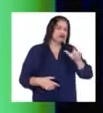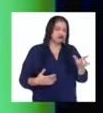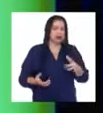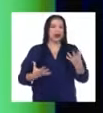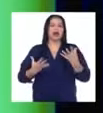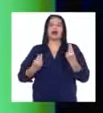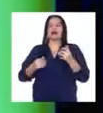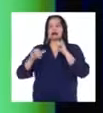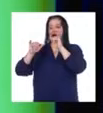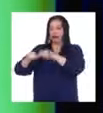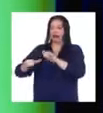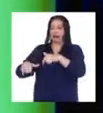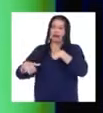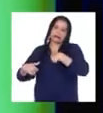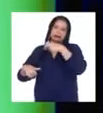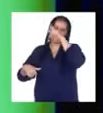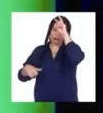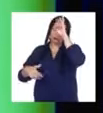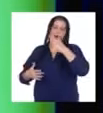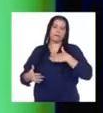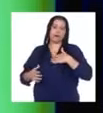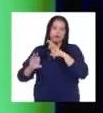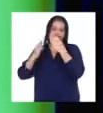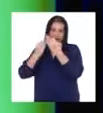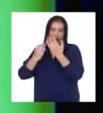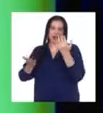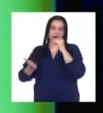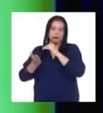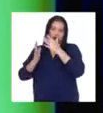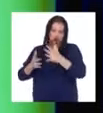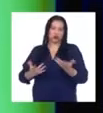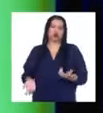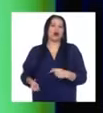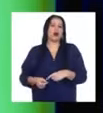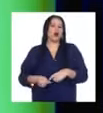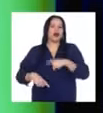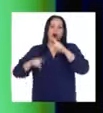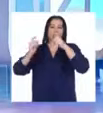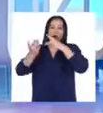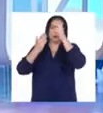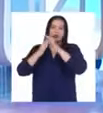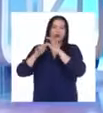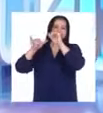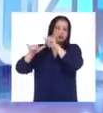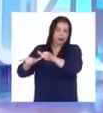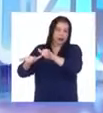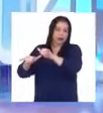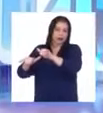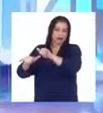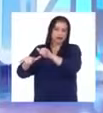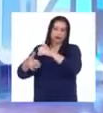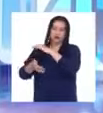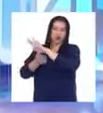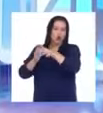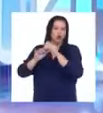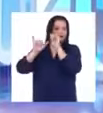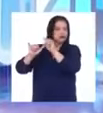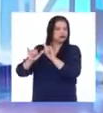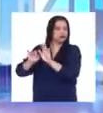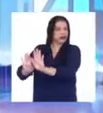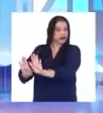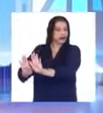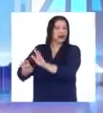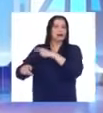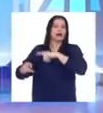dejando a mi familia, mis estudios y paralizado completamente cualquier proyecto. Dejé todo para